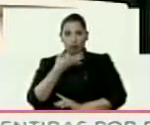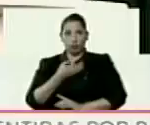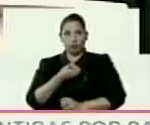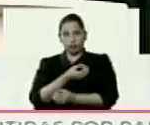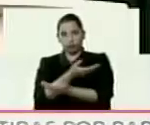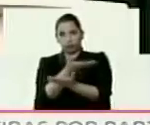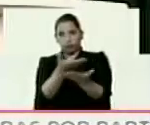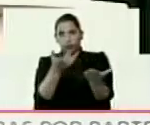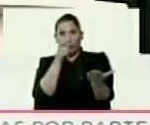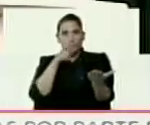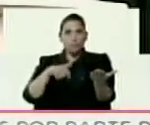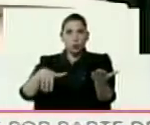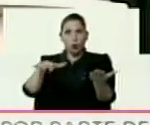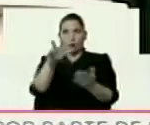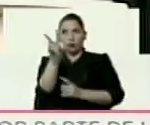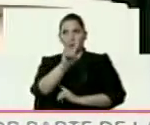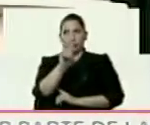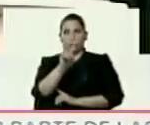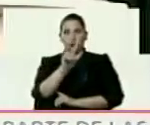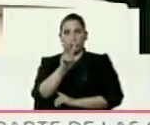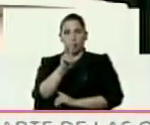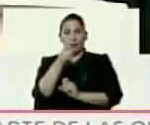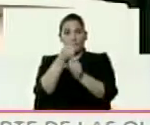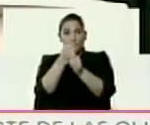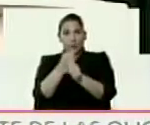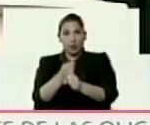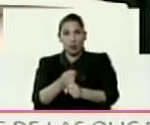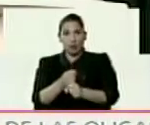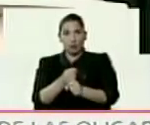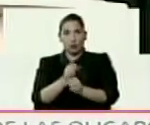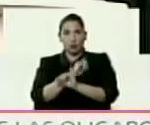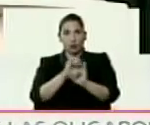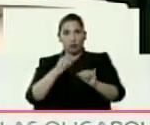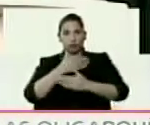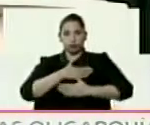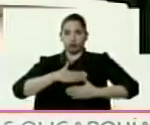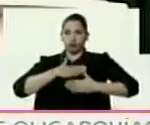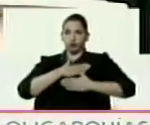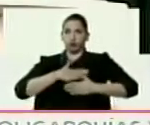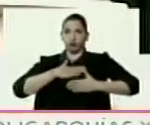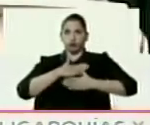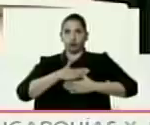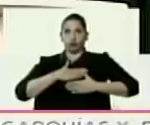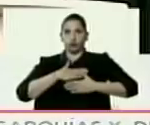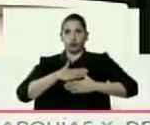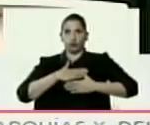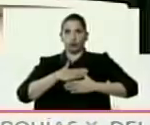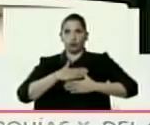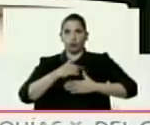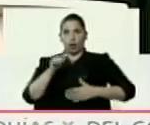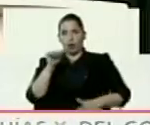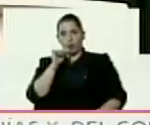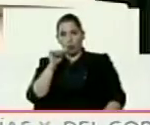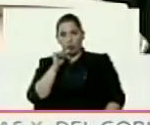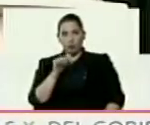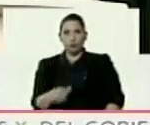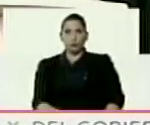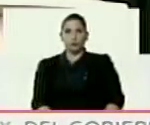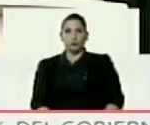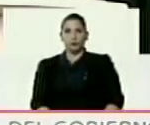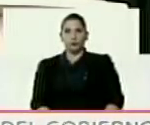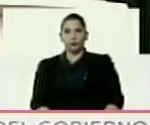todo el pueblo de Venezuela y esperamos que hayan disfrutado de un feliz almuerzo.